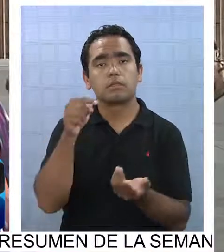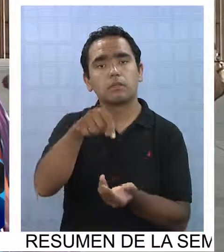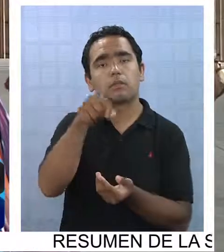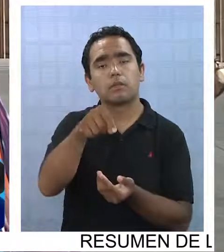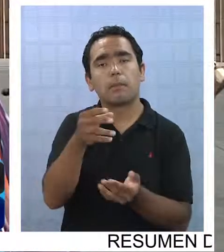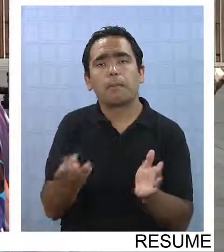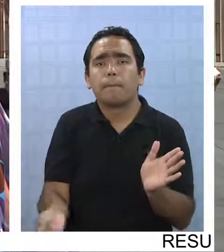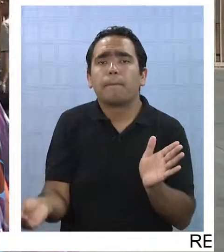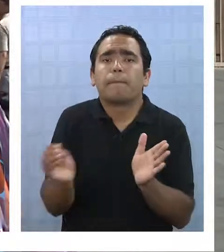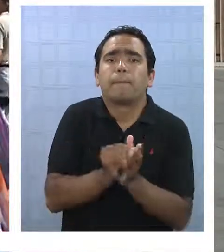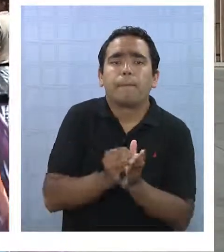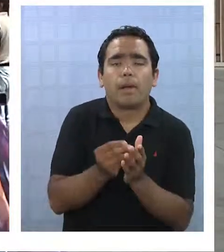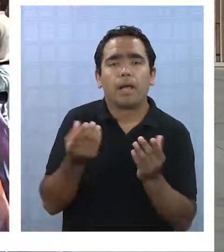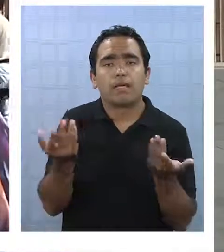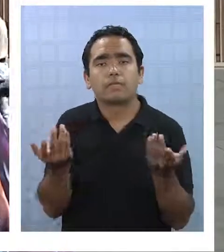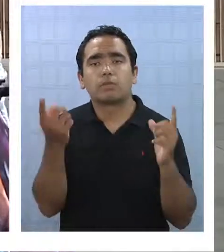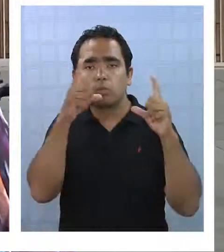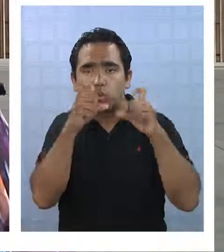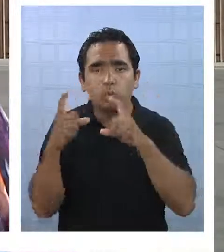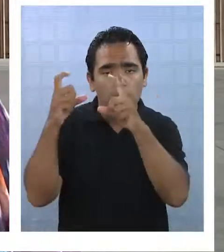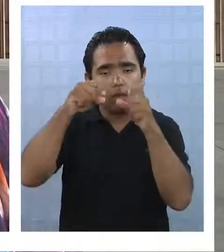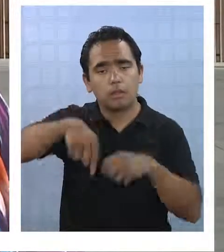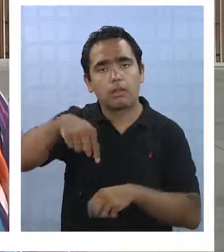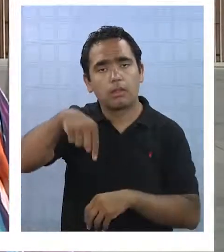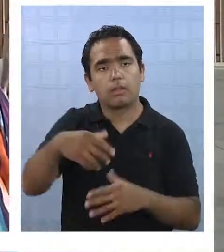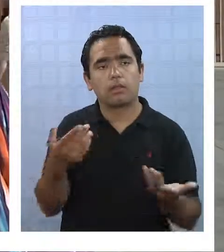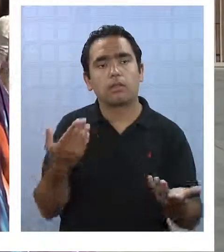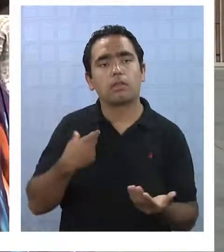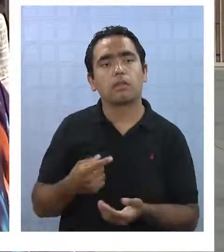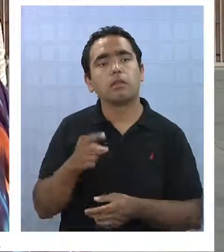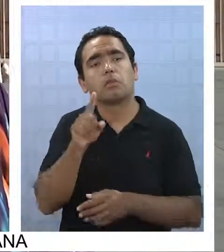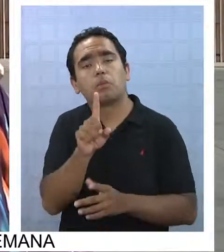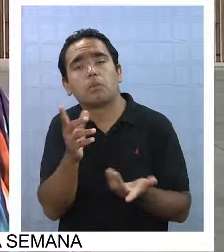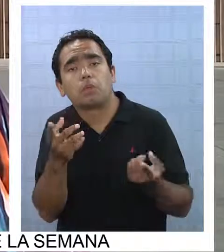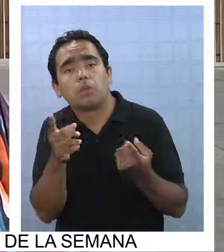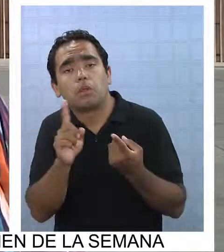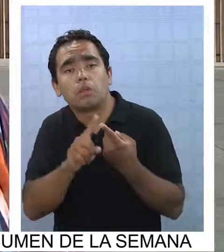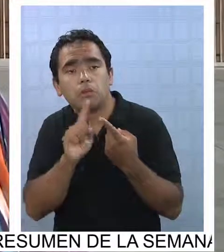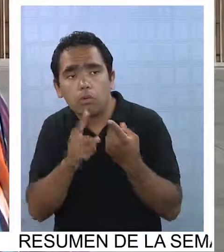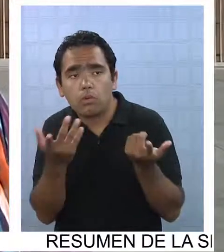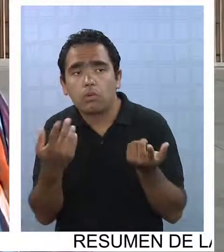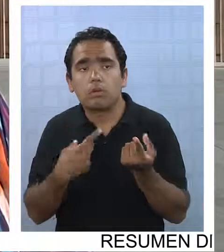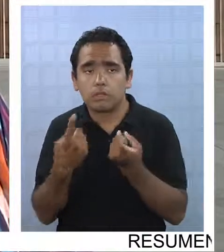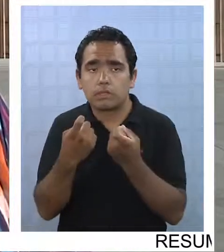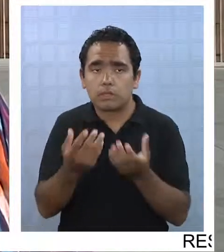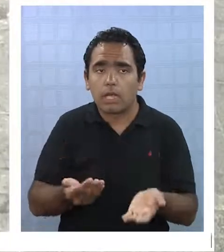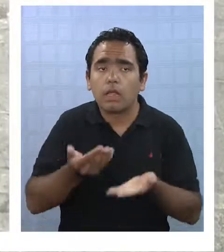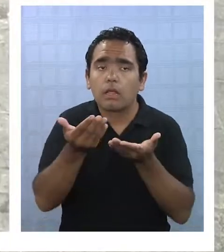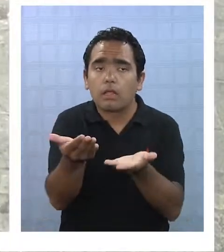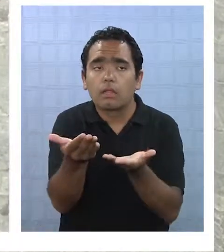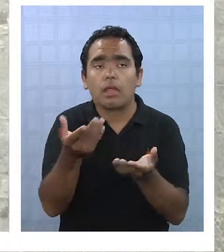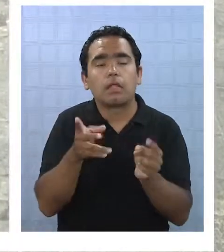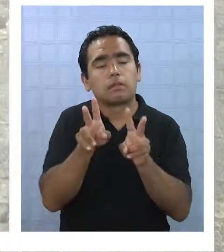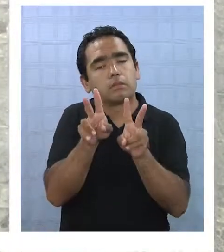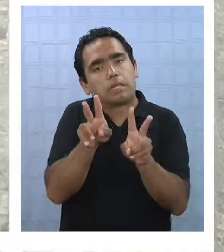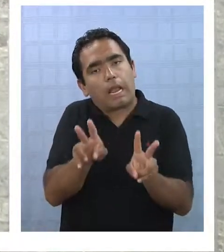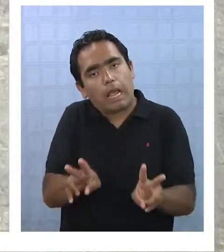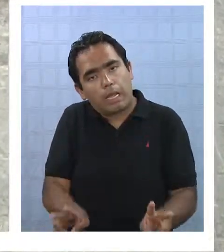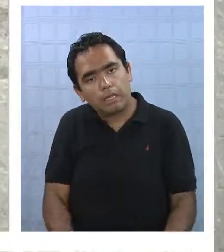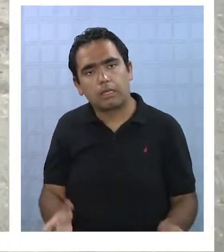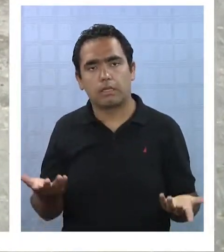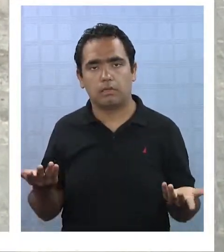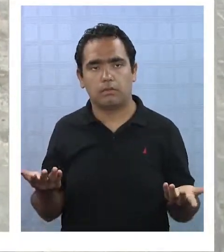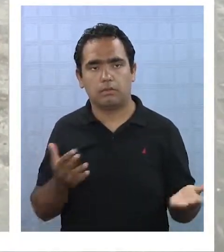una más capacidad turística aquí en la ciudad. Y una de las cosas es que tú tienes que dar por lo menos la tranquilidad.